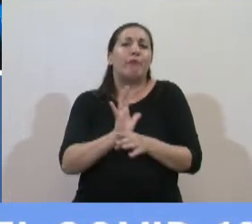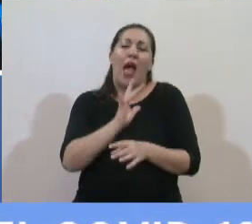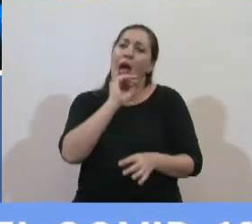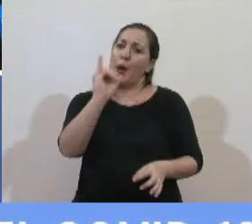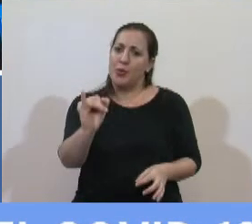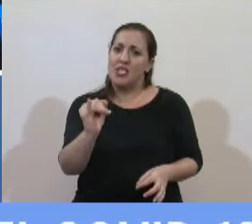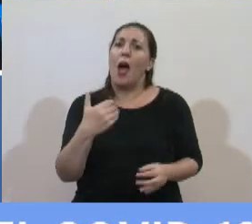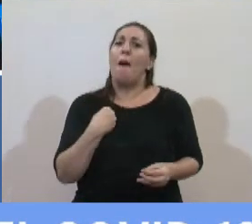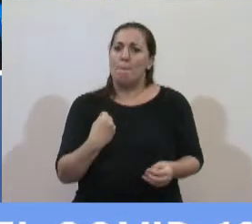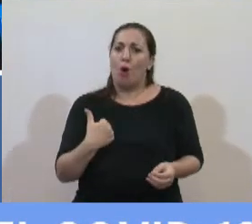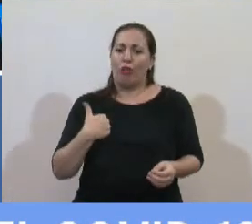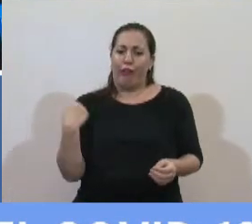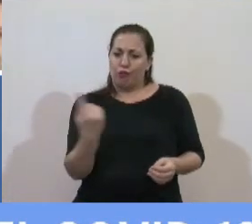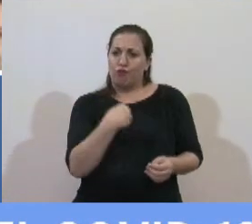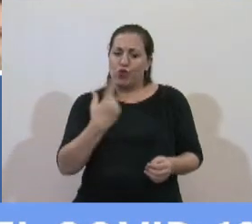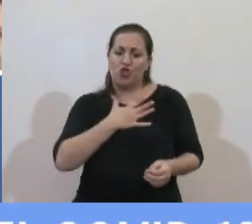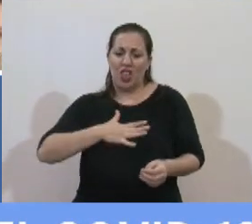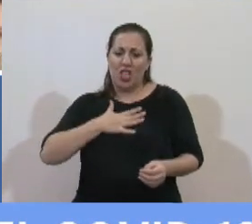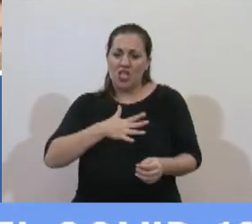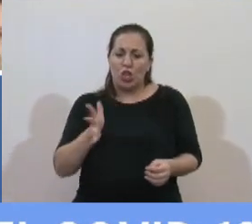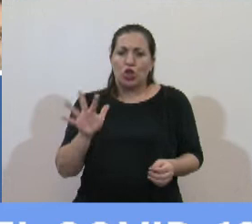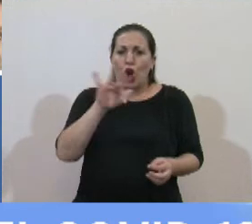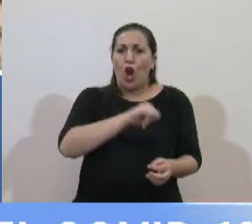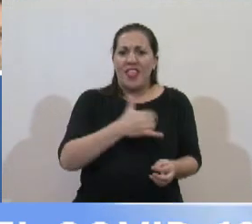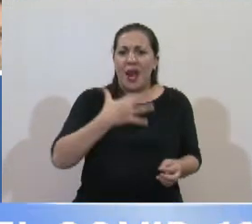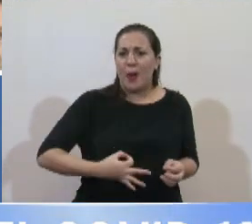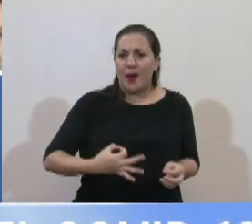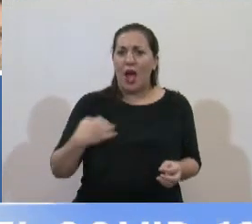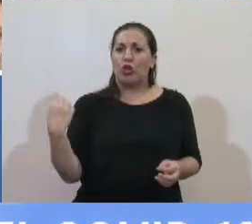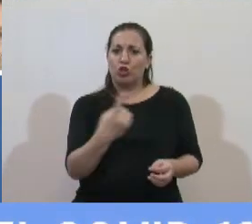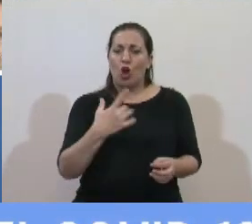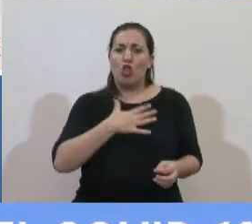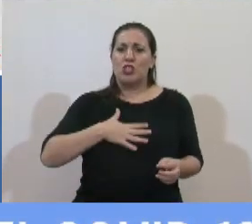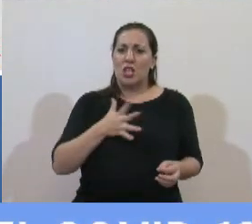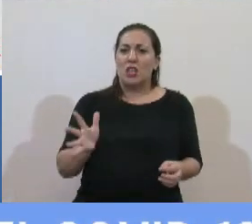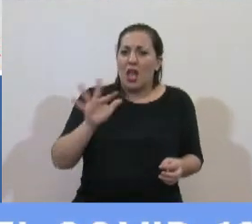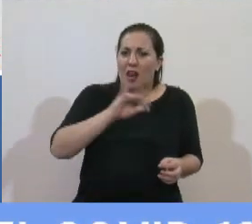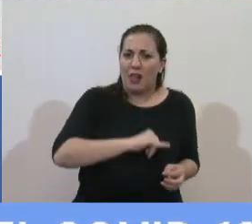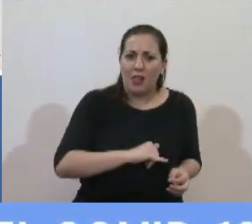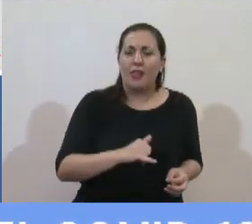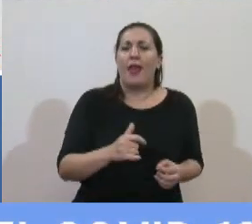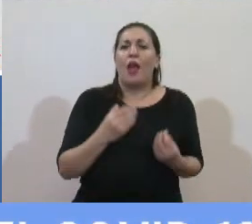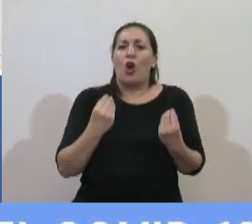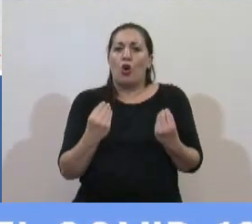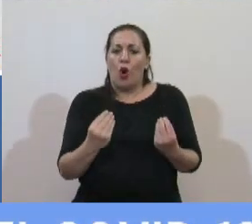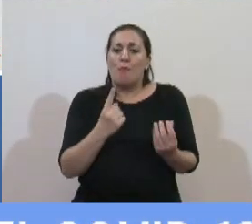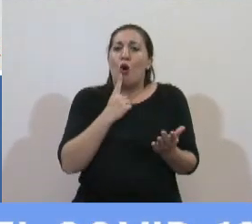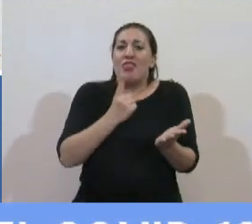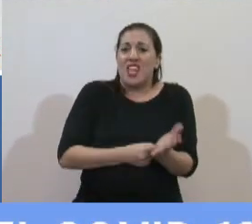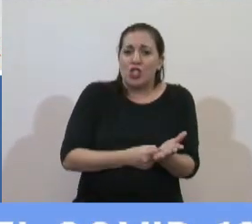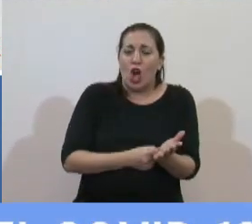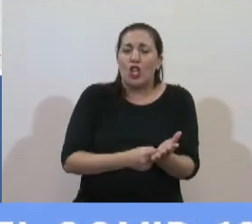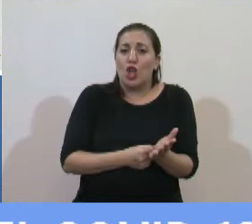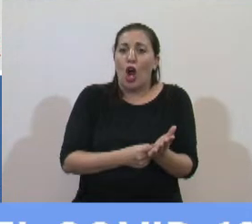sentimos en el día a día y la realidad nos hace sentir que hay un desacople entre las decisiones que se adoptaron